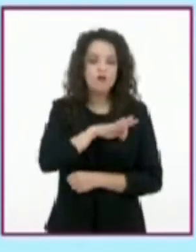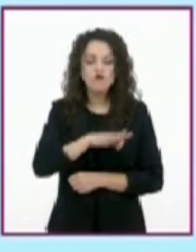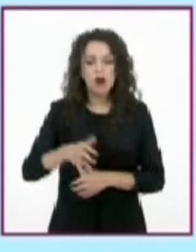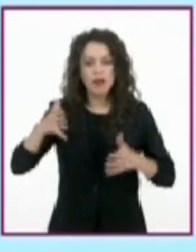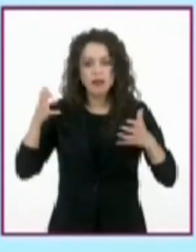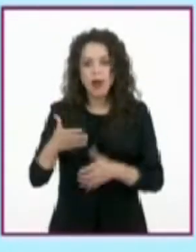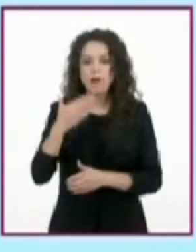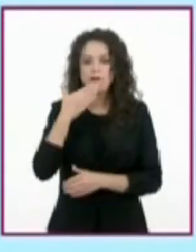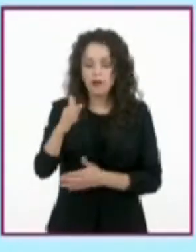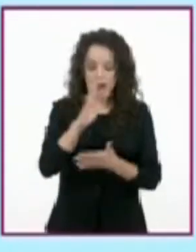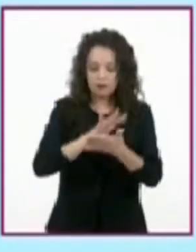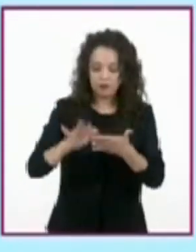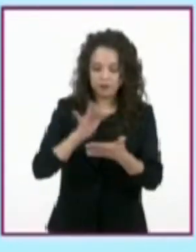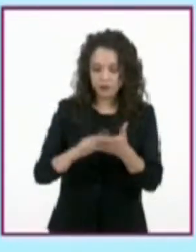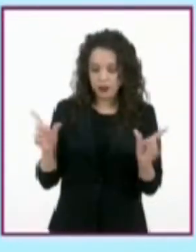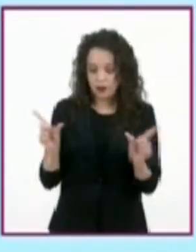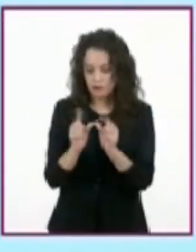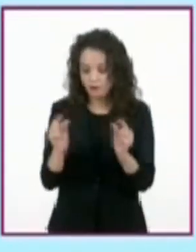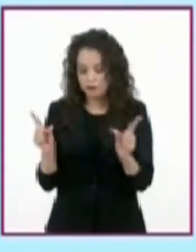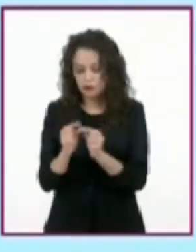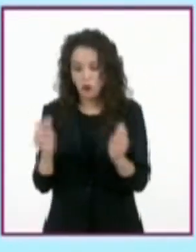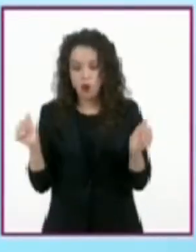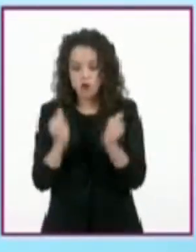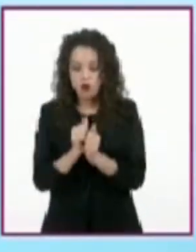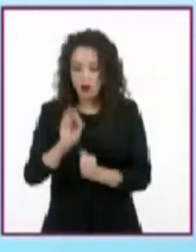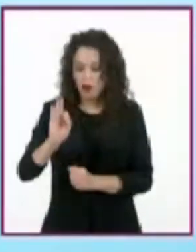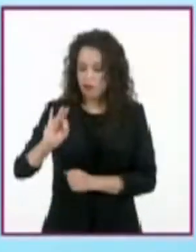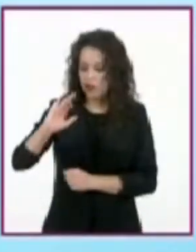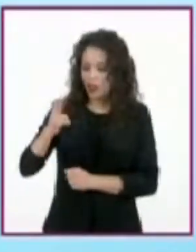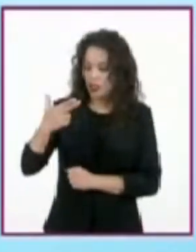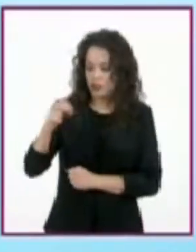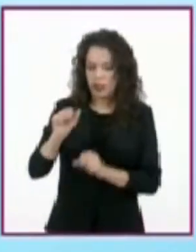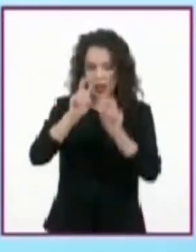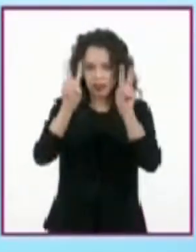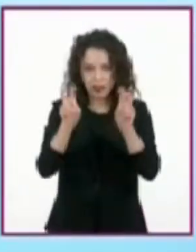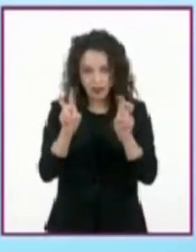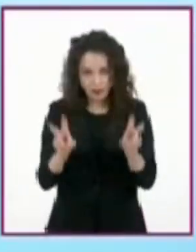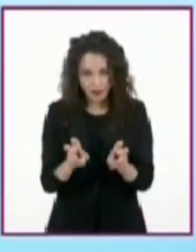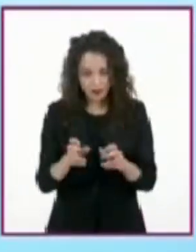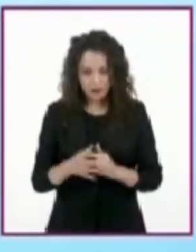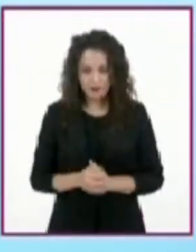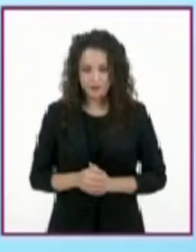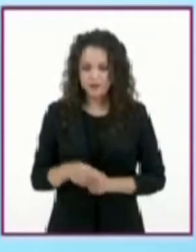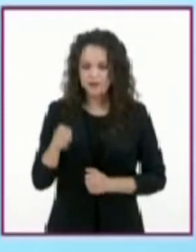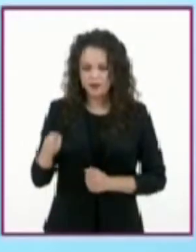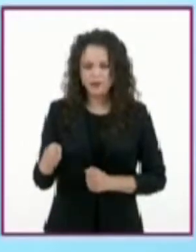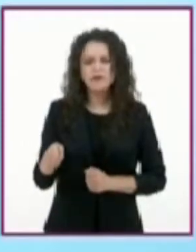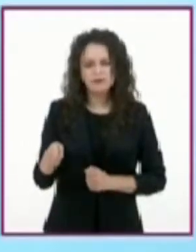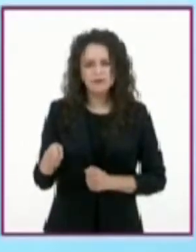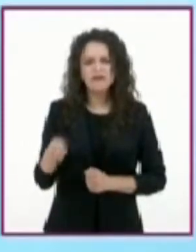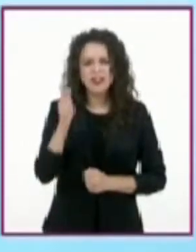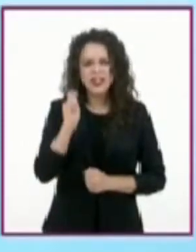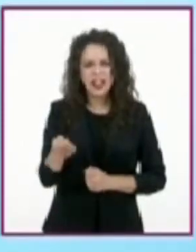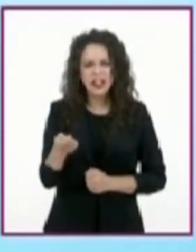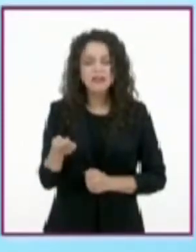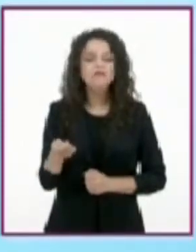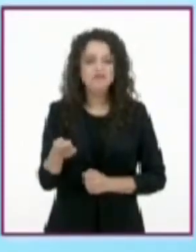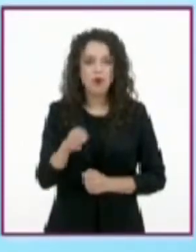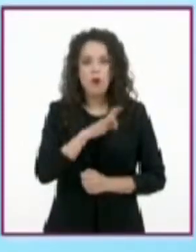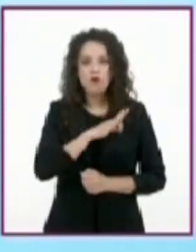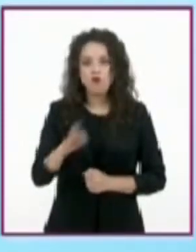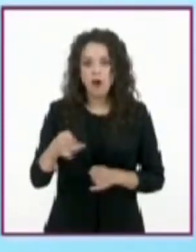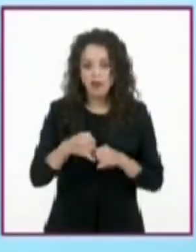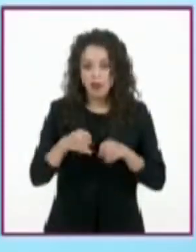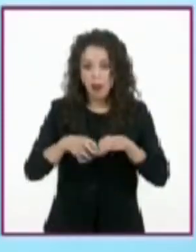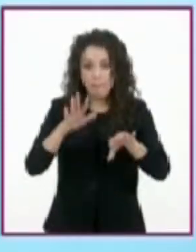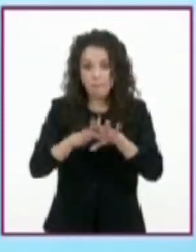resumir utilizando fichas temáticas. Las fichas temáticas son una forma de registrar la información más importante